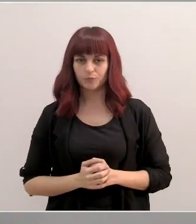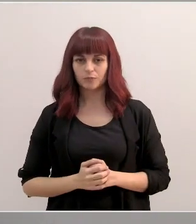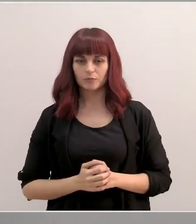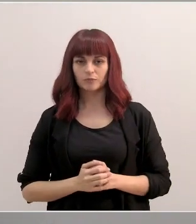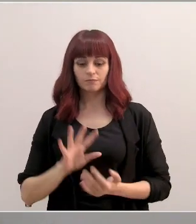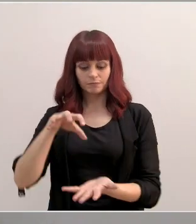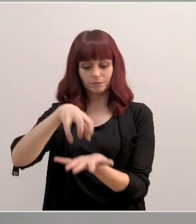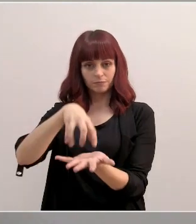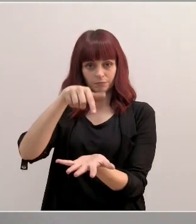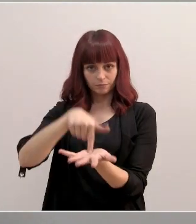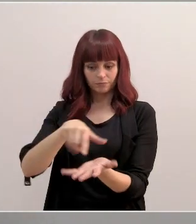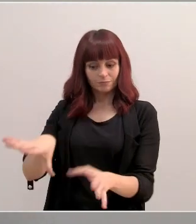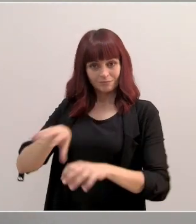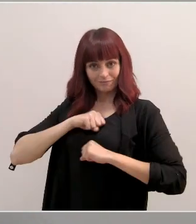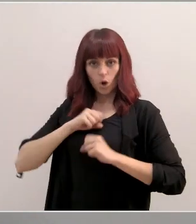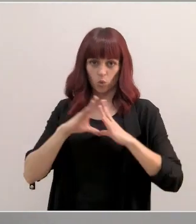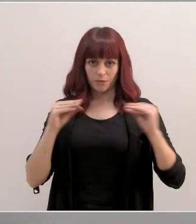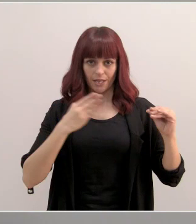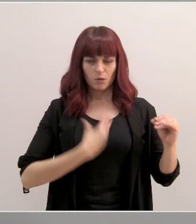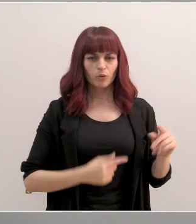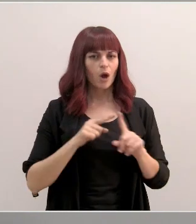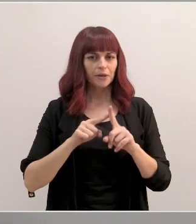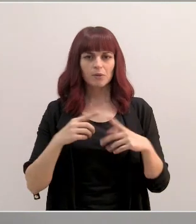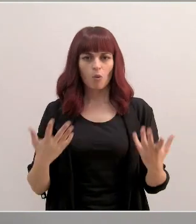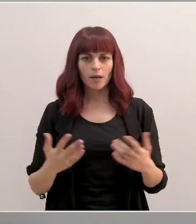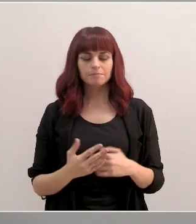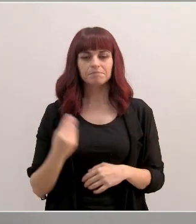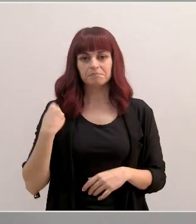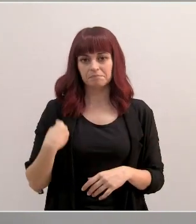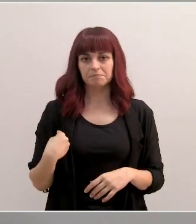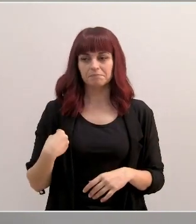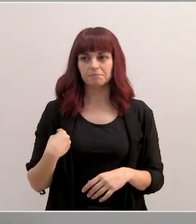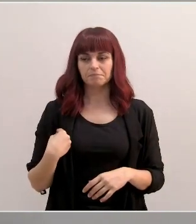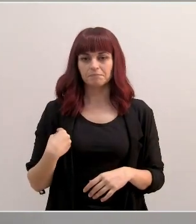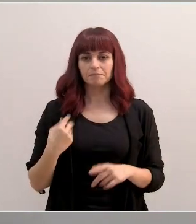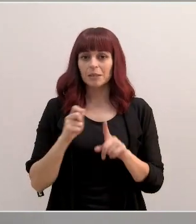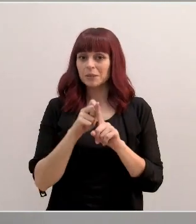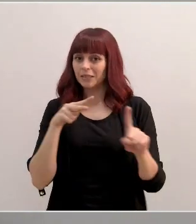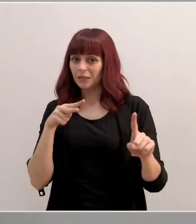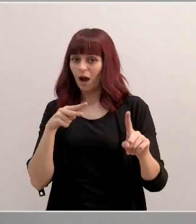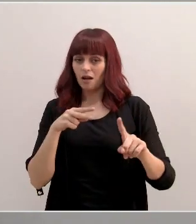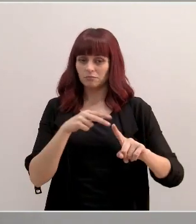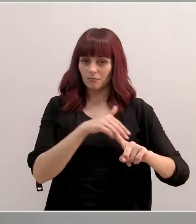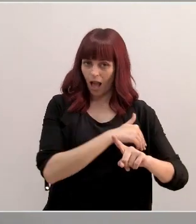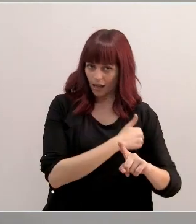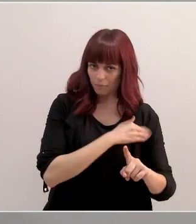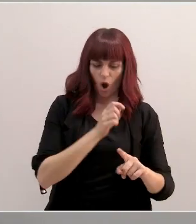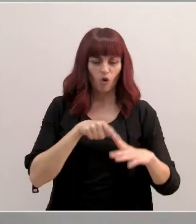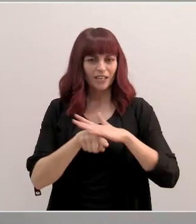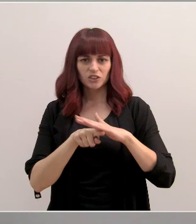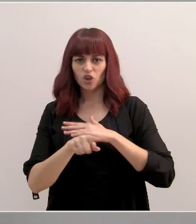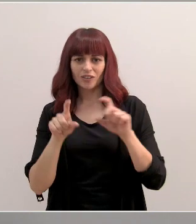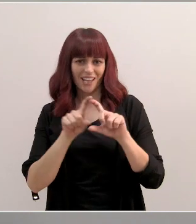cátedra, que acogerá la Universidad de Murcia, tiene como finalidad consolidar, tanto desde la perspectiva académica como desde la gestión